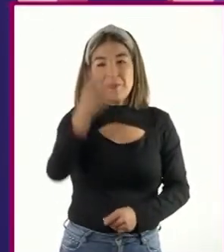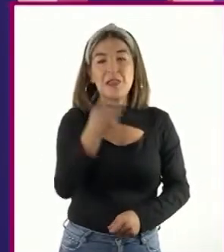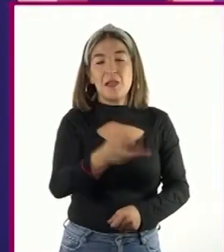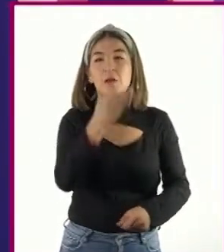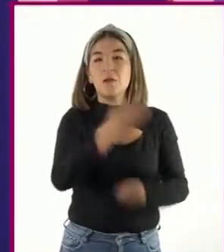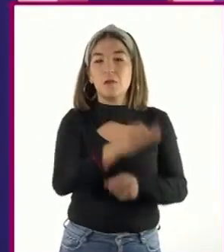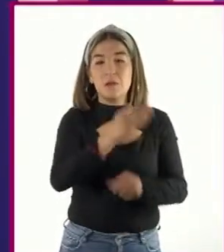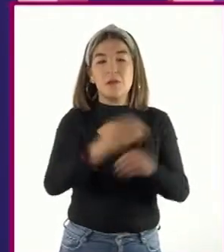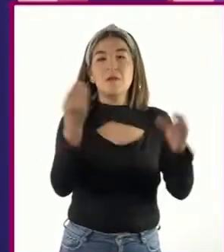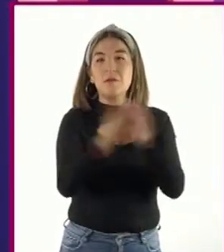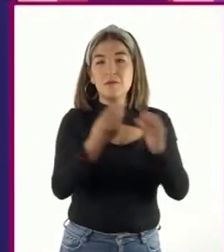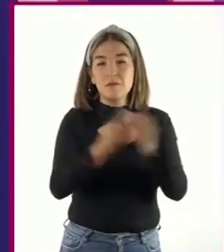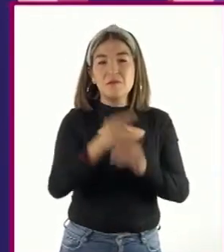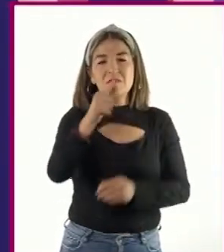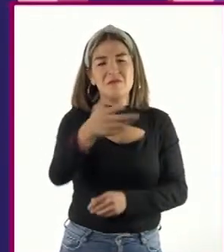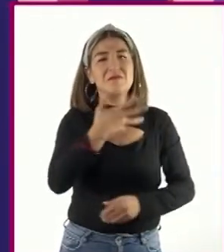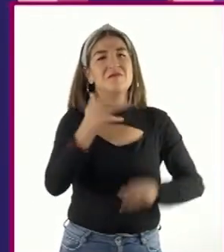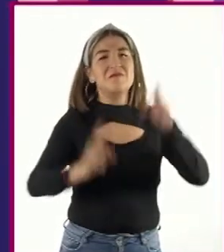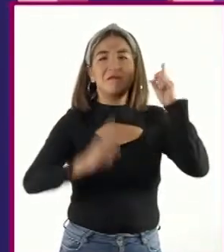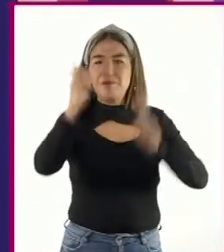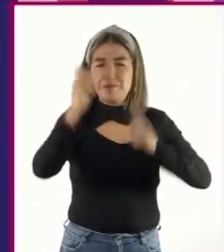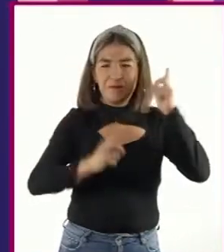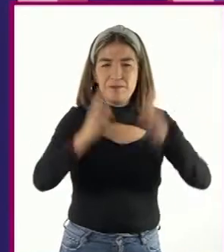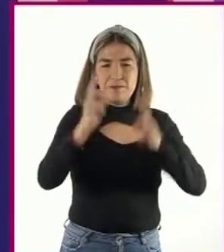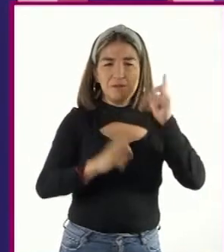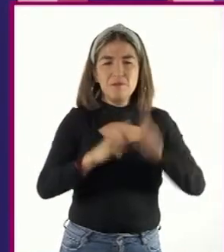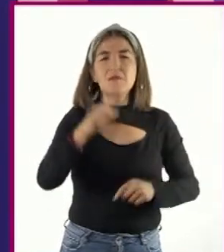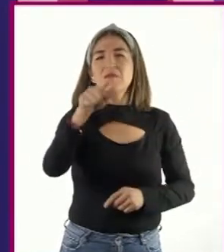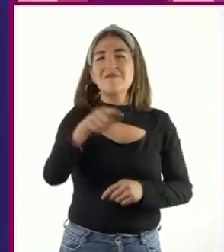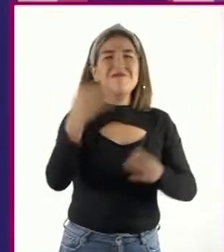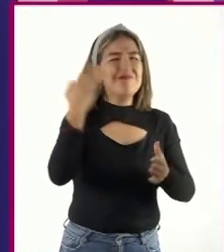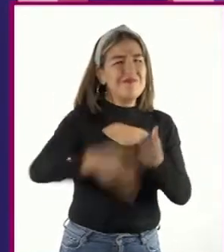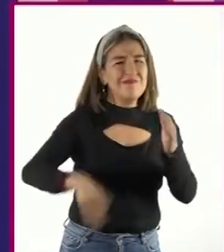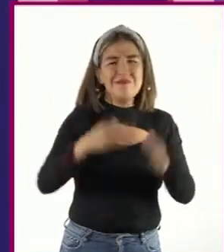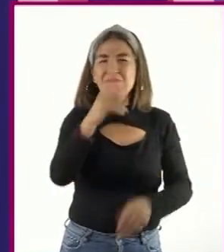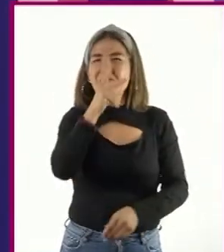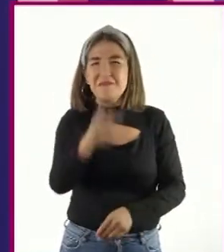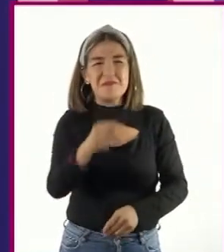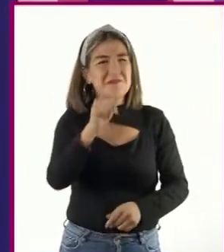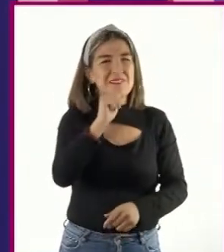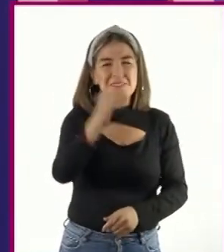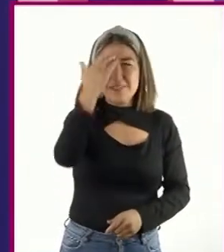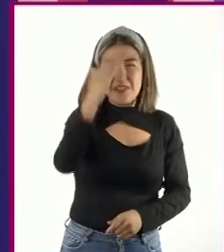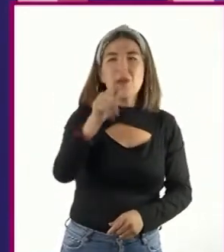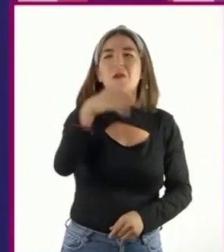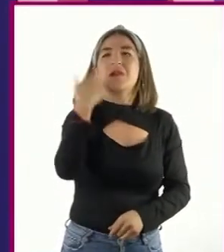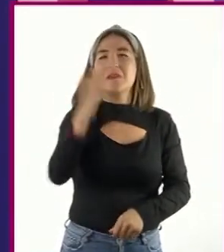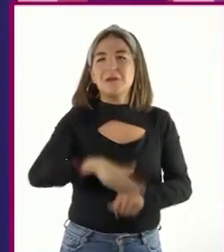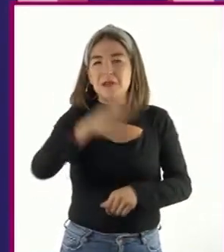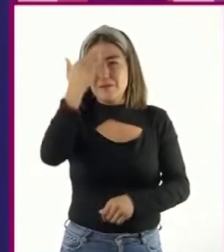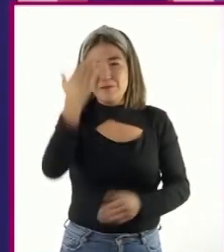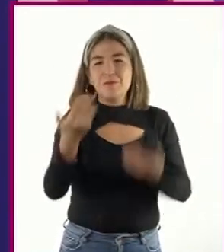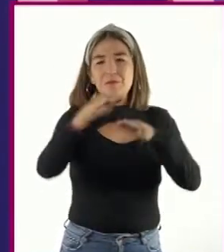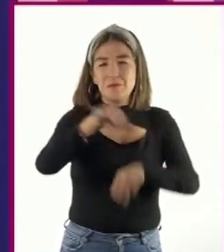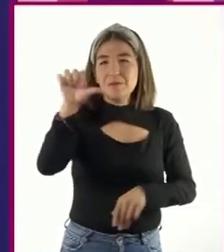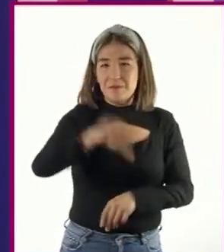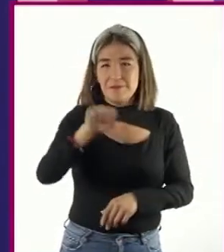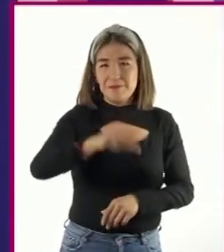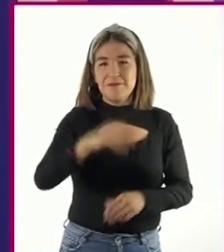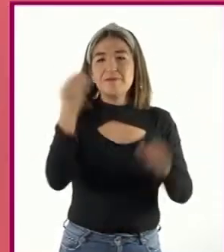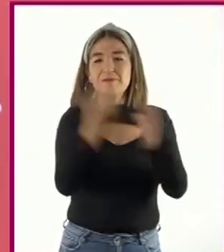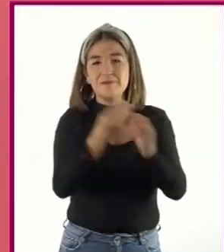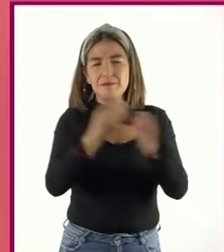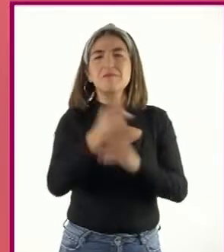la sesión comienzan a tener dudas, no queda claro algún término o quieren conocer más sobre el aprendizaje esperado,